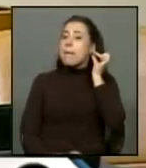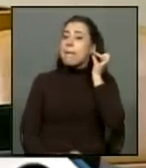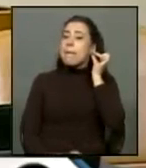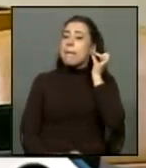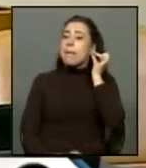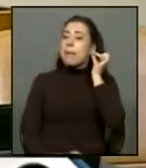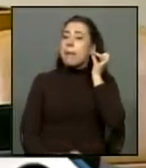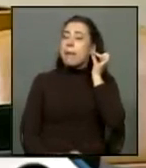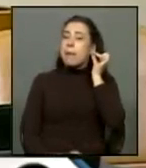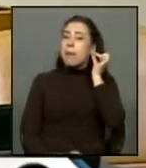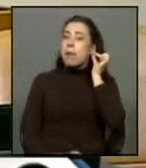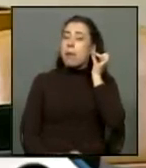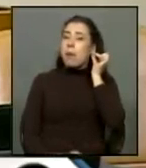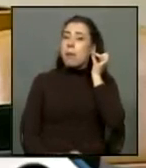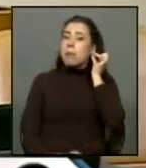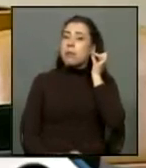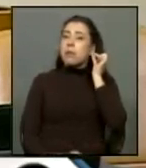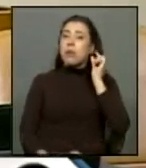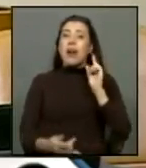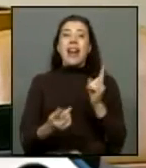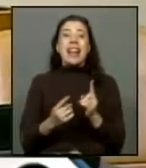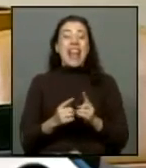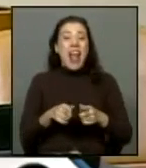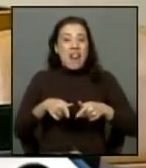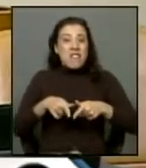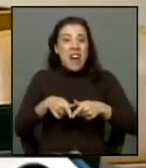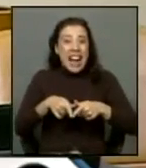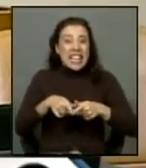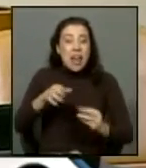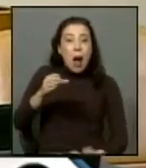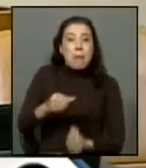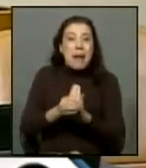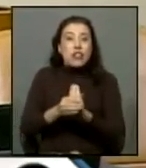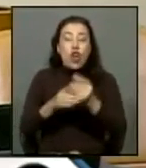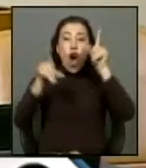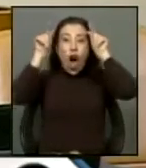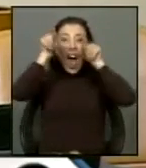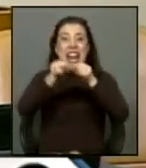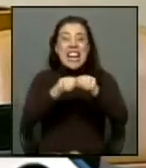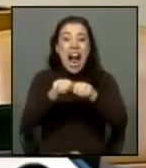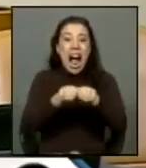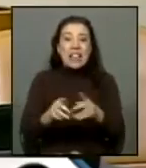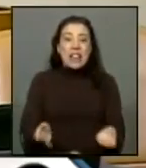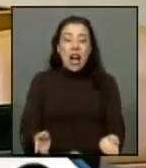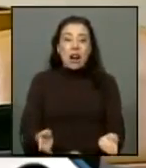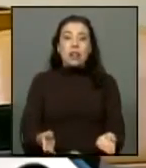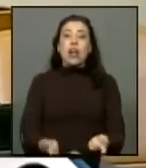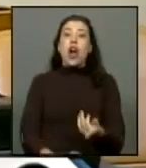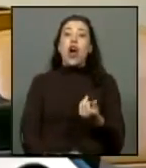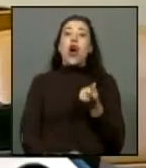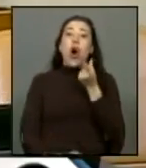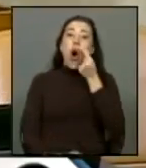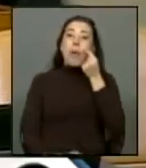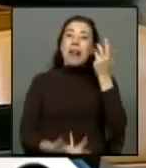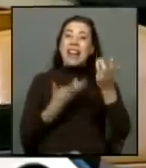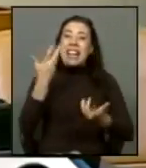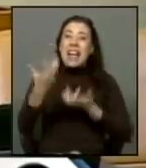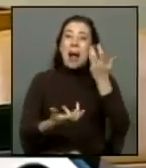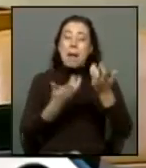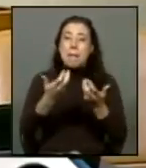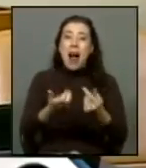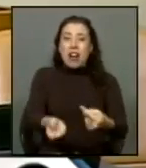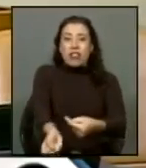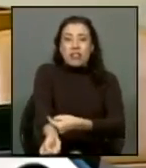a quienes introducieron ratas en su vagina a los hombres a quienes los quemaron aplicaron electricidad en los